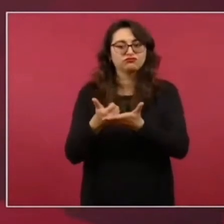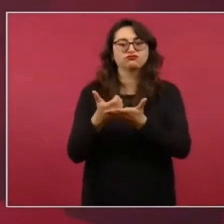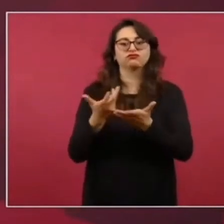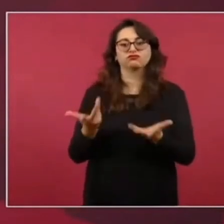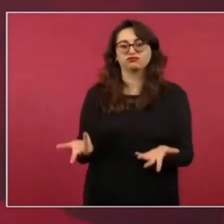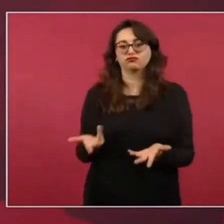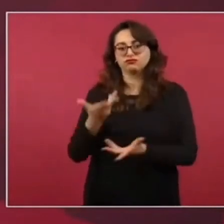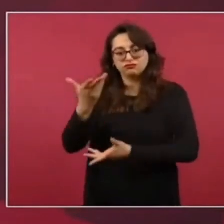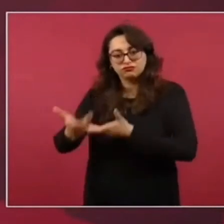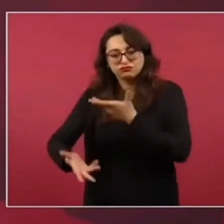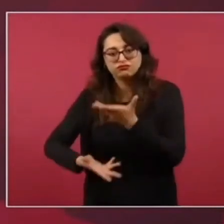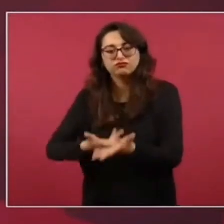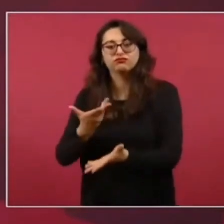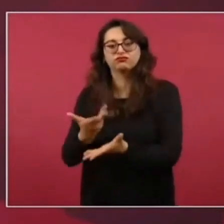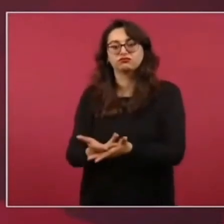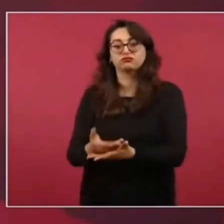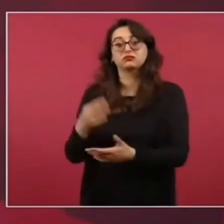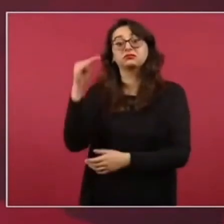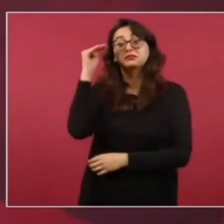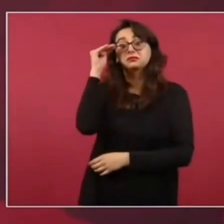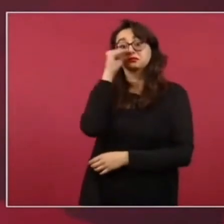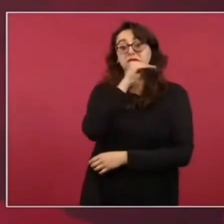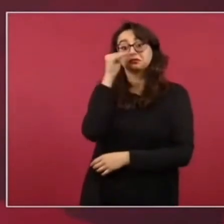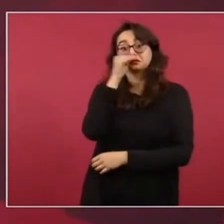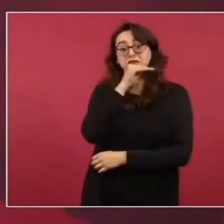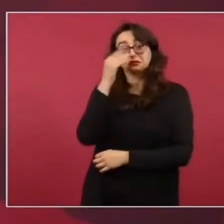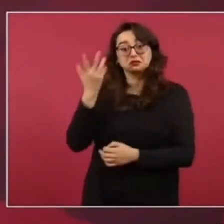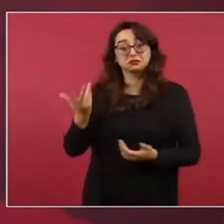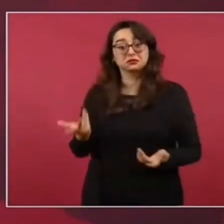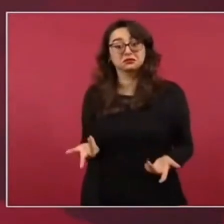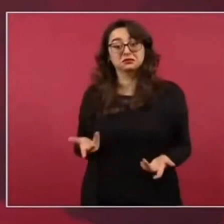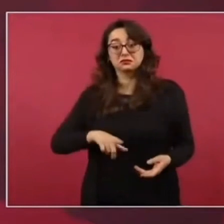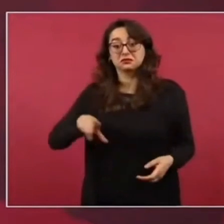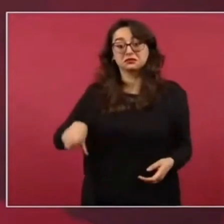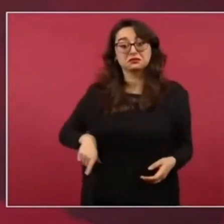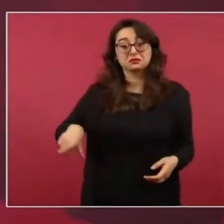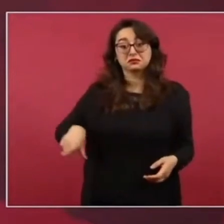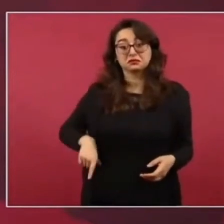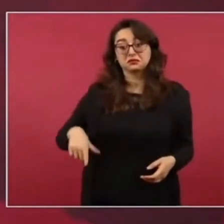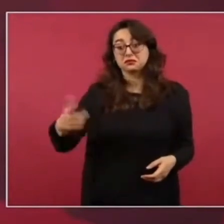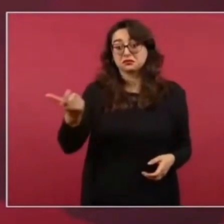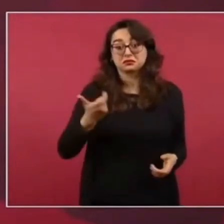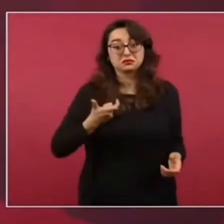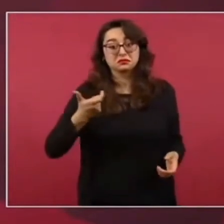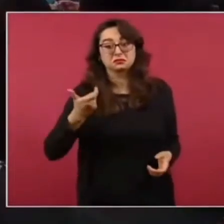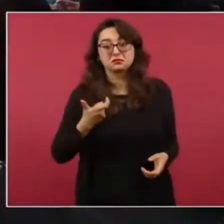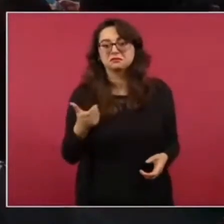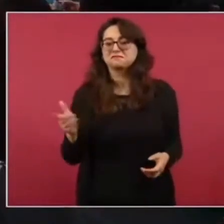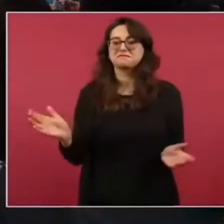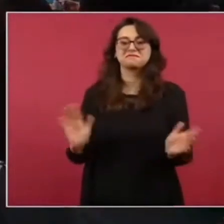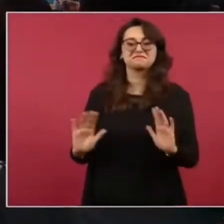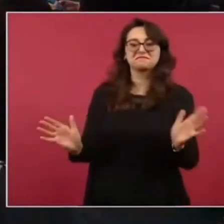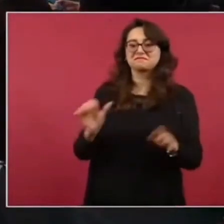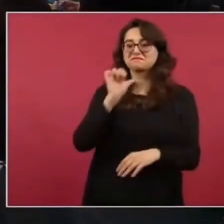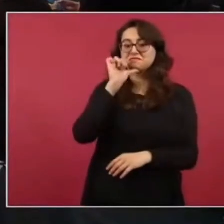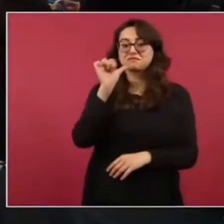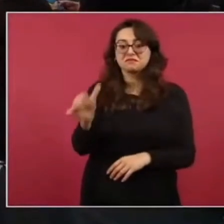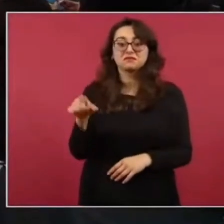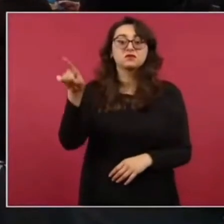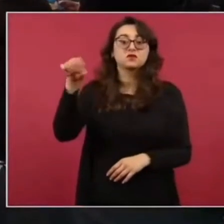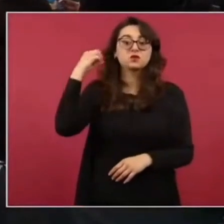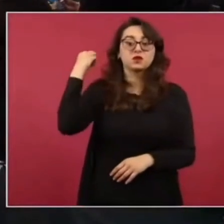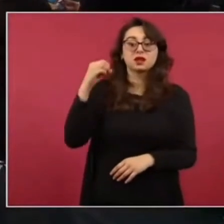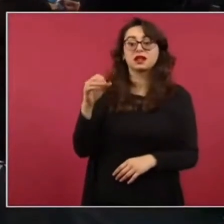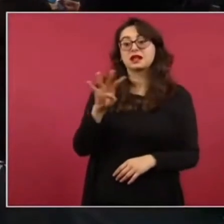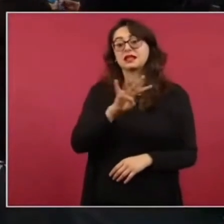servicio, no cobran las autoridades. Oaxaca tiene 570 municipios